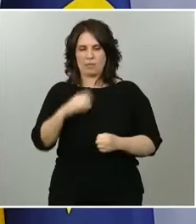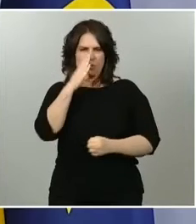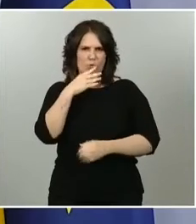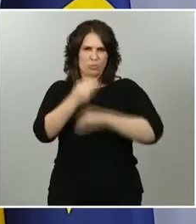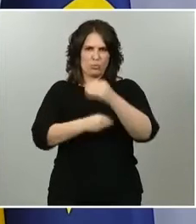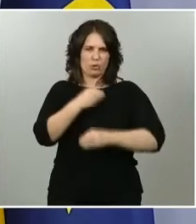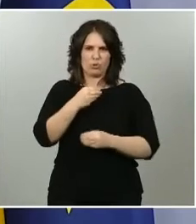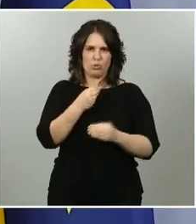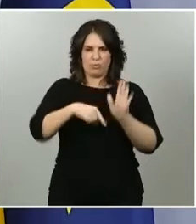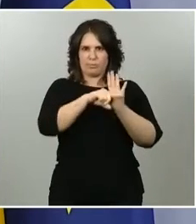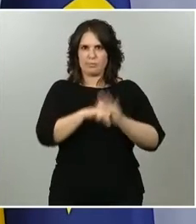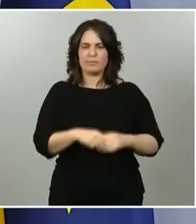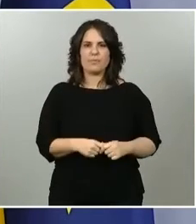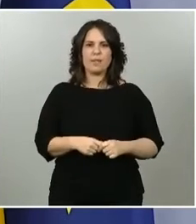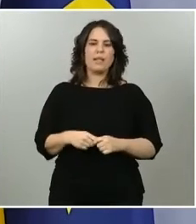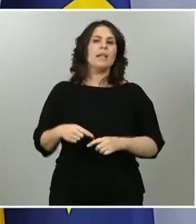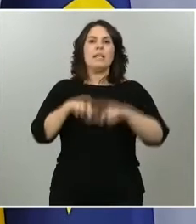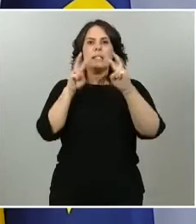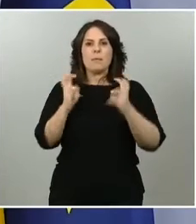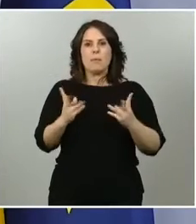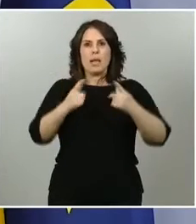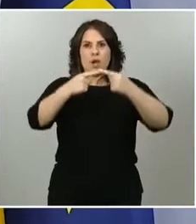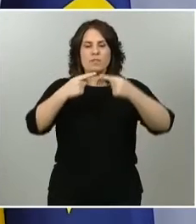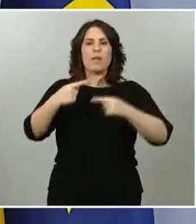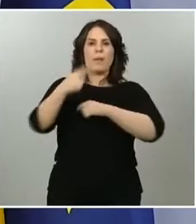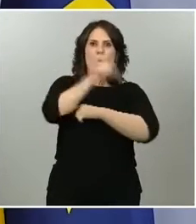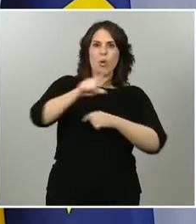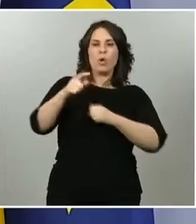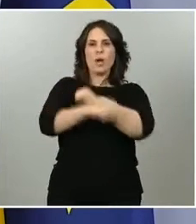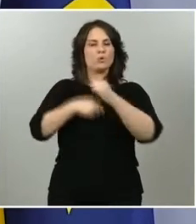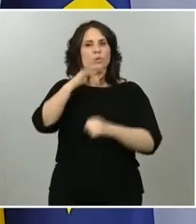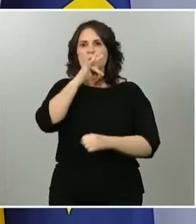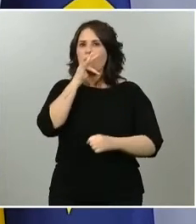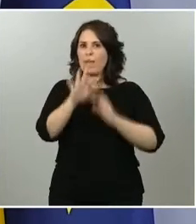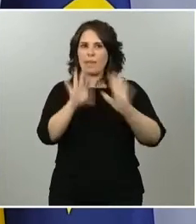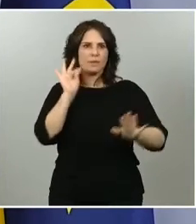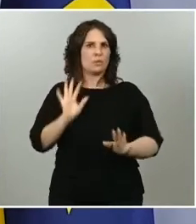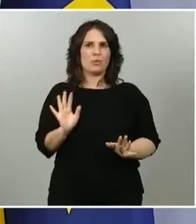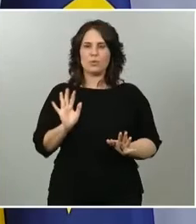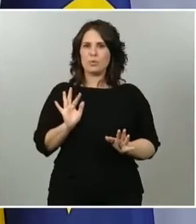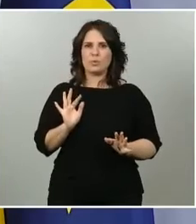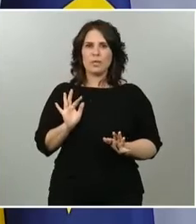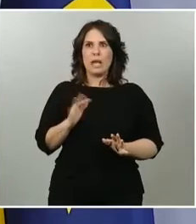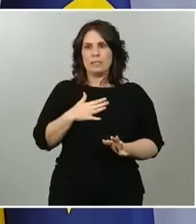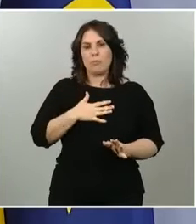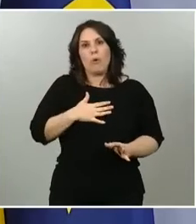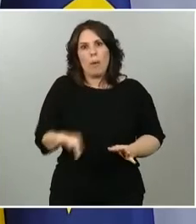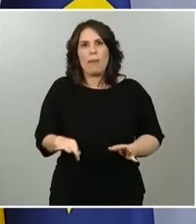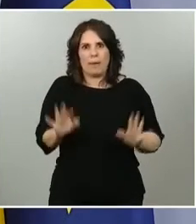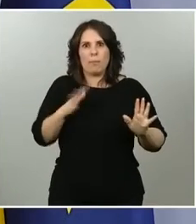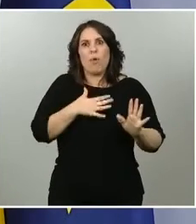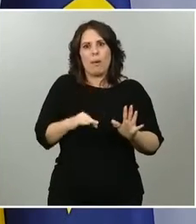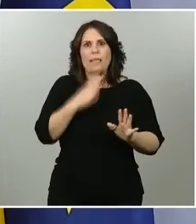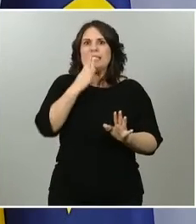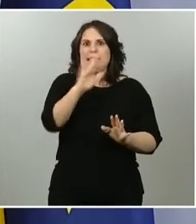de fútbol, previstos para Julio Augusto, no hay ninguna decisión tomada. Es probable que en estas fechas se puedan celebrar, pero vamos a ser, como digo,